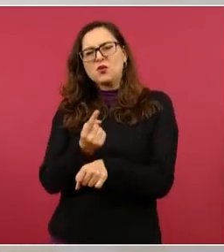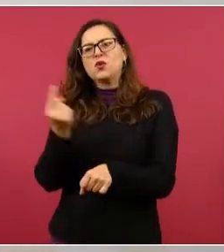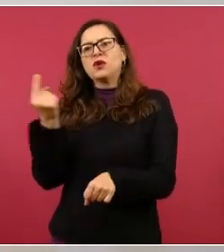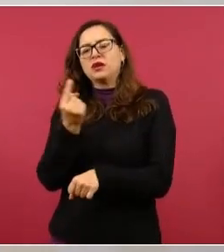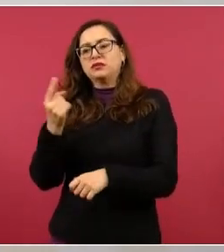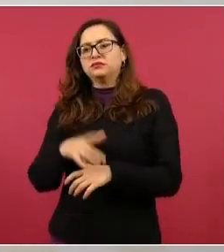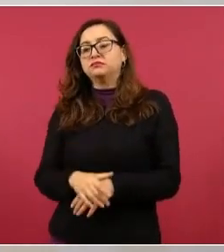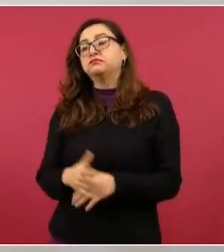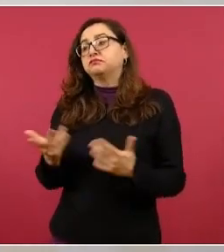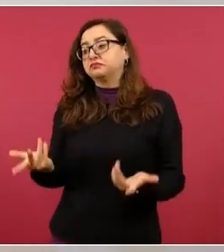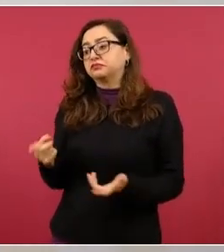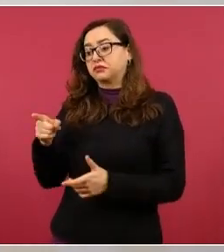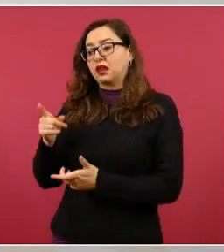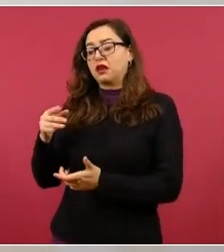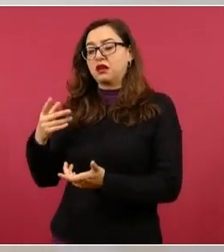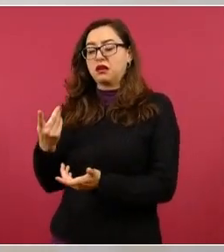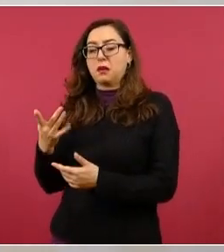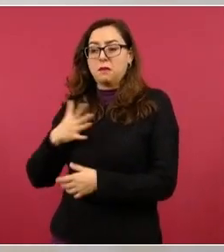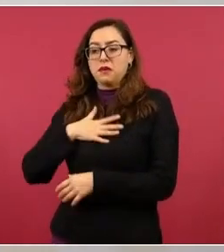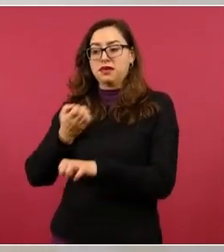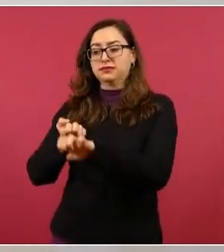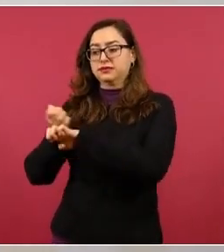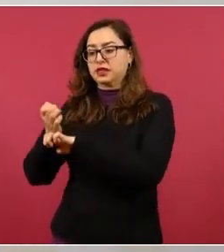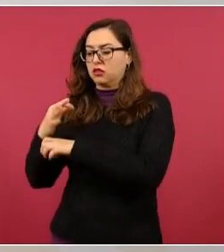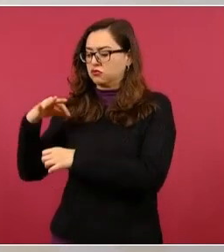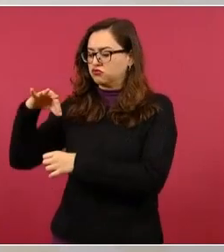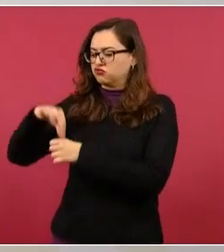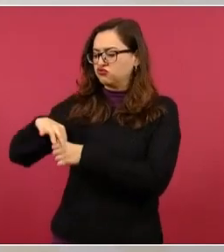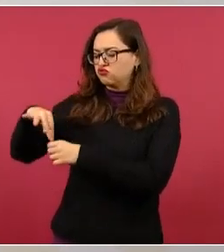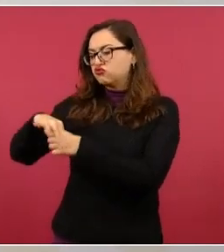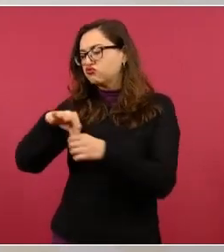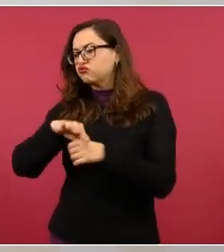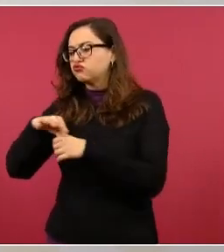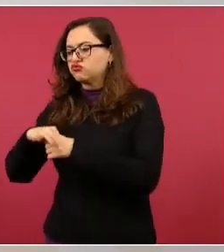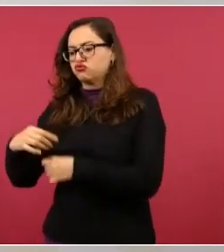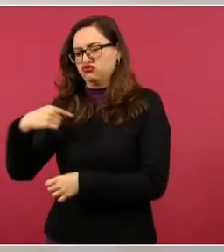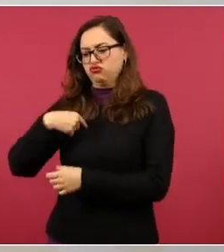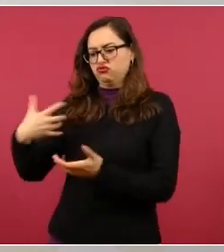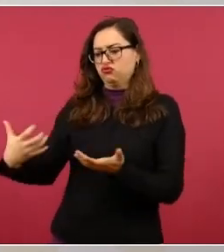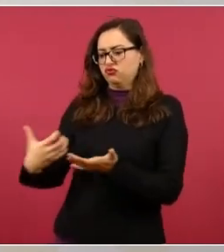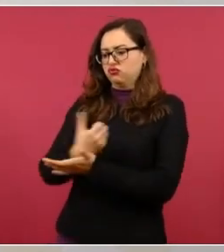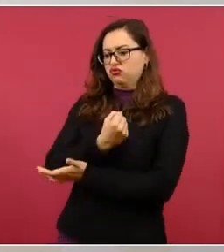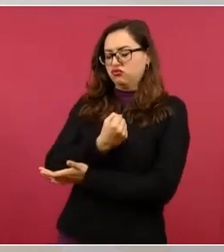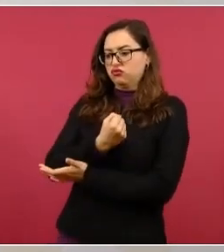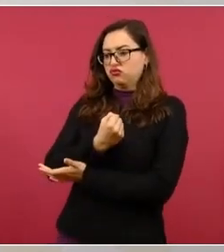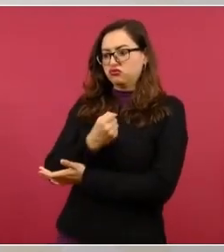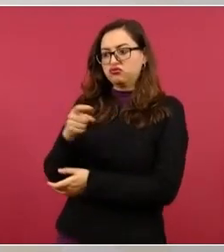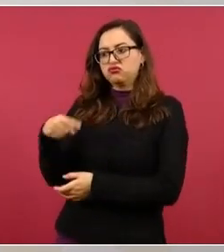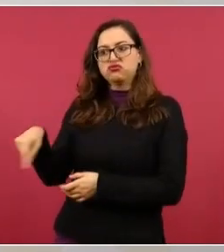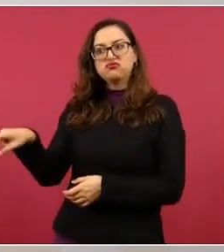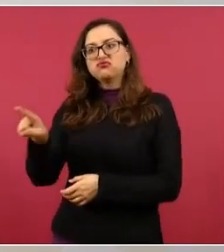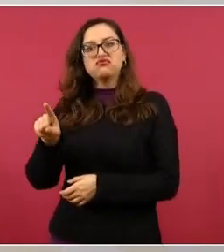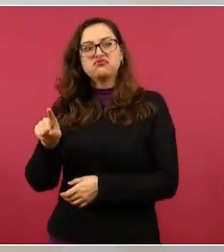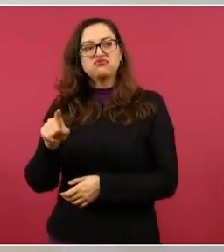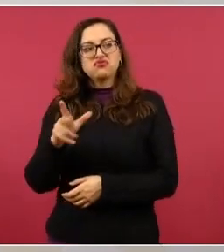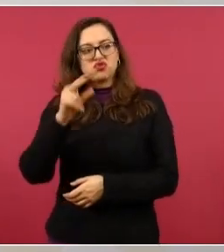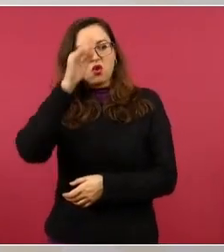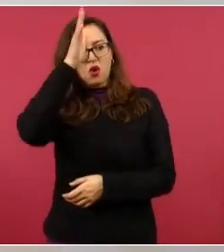no querían respetarnos nuestros triunfos. Por primera vez